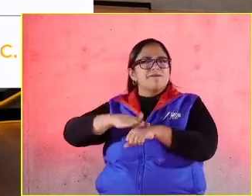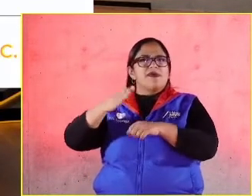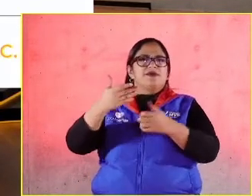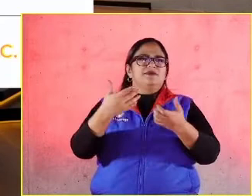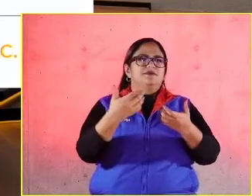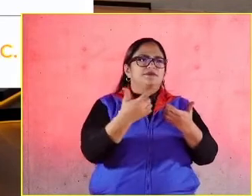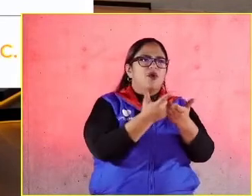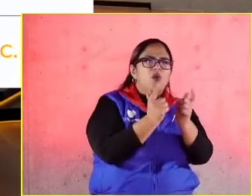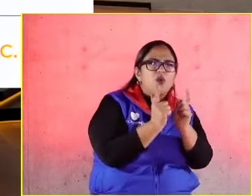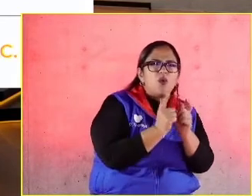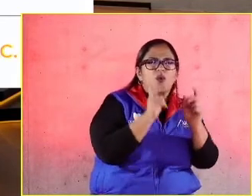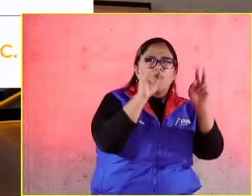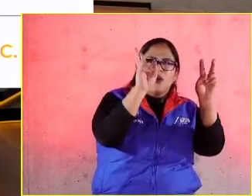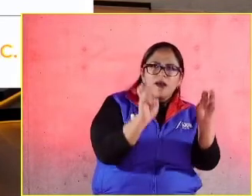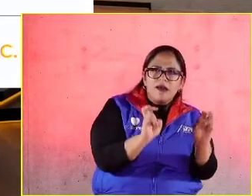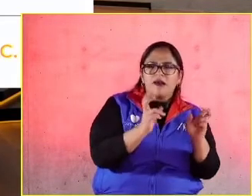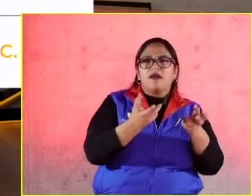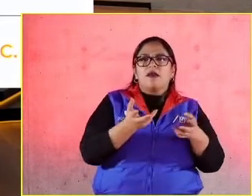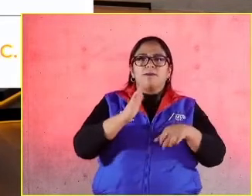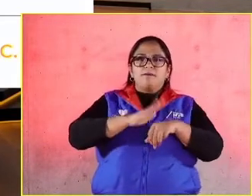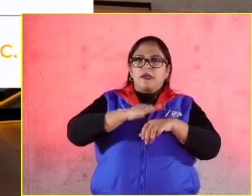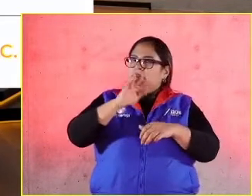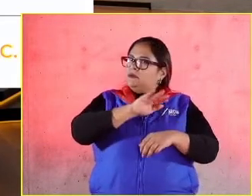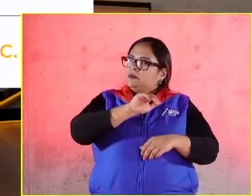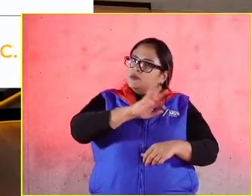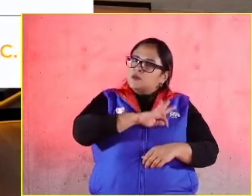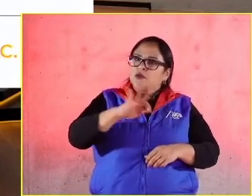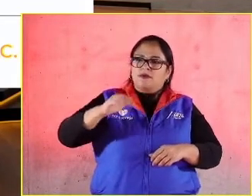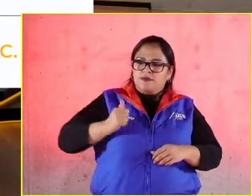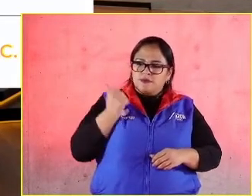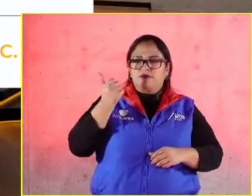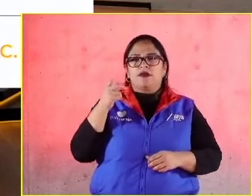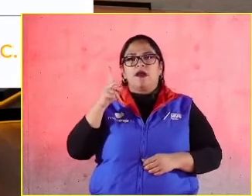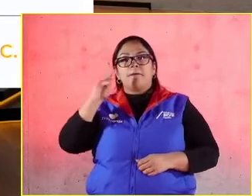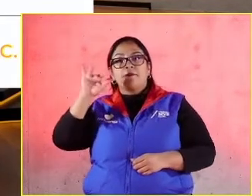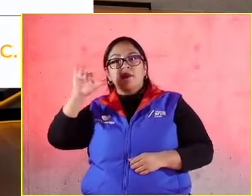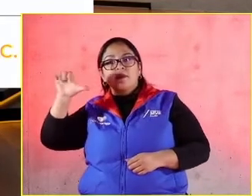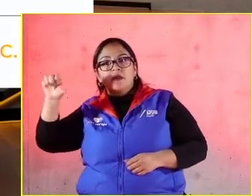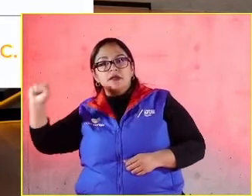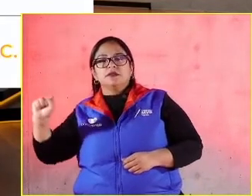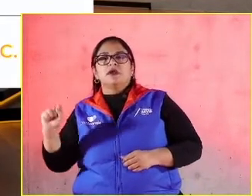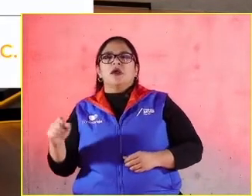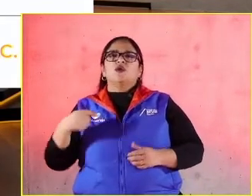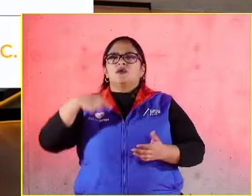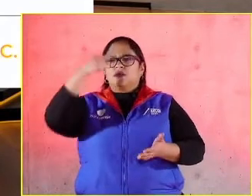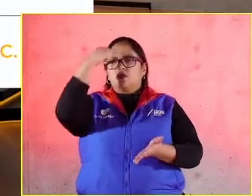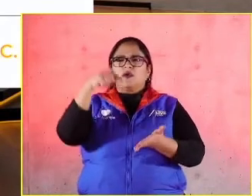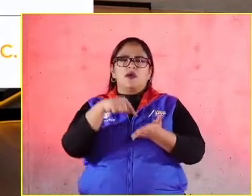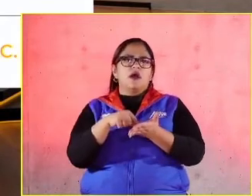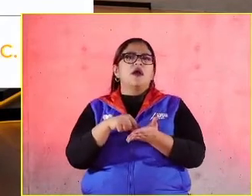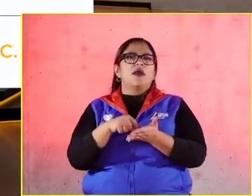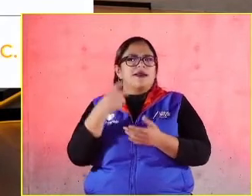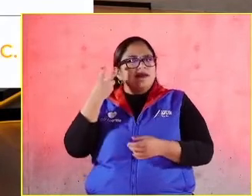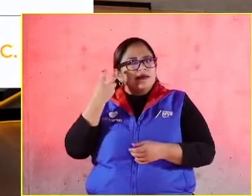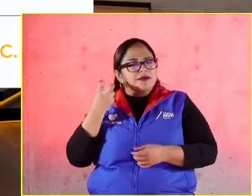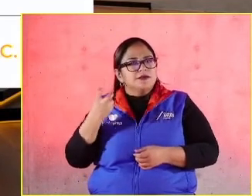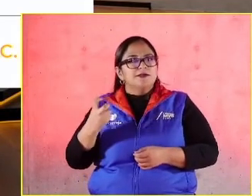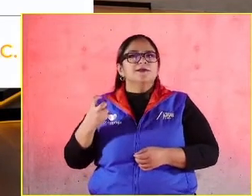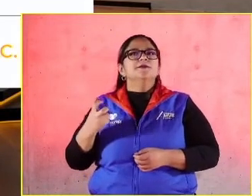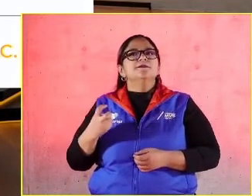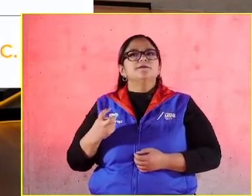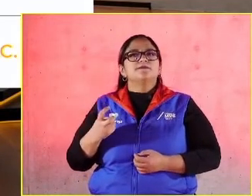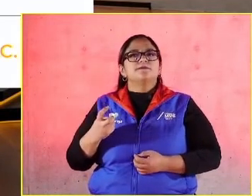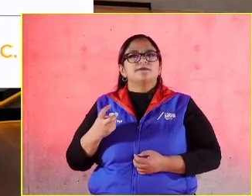los que más áreas de oportunidad tienen las pymes y yo creo que eso es parte del resultado que nos está dando hoy